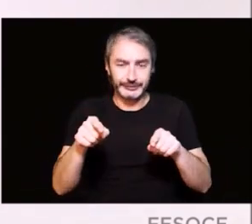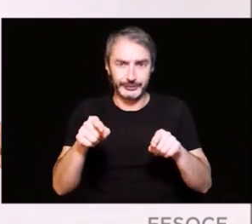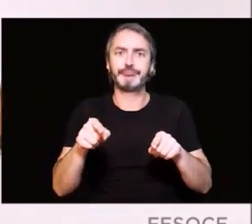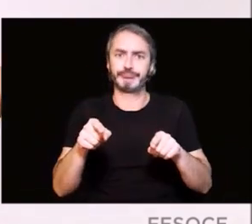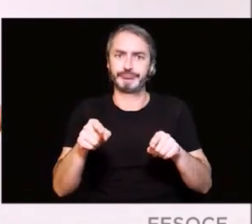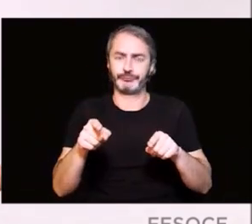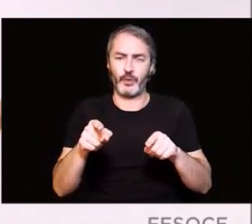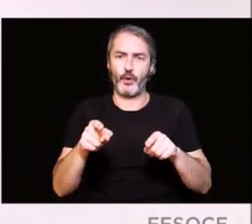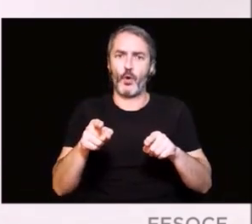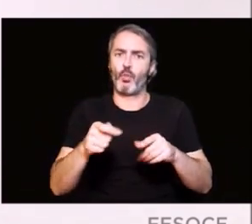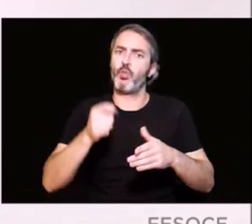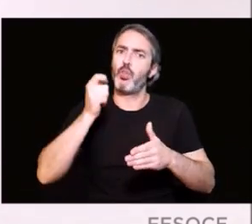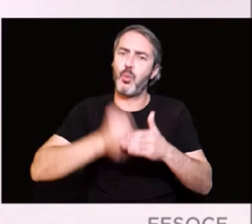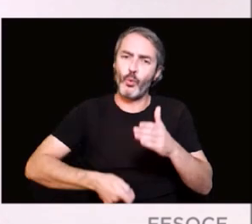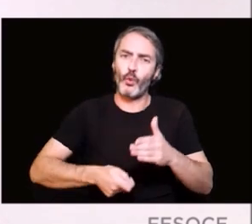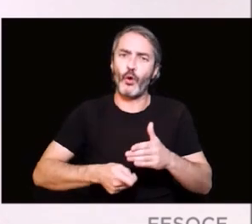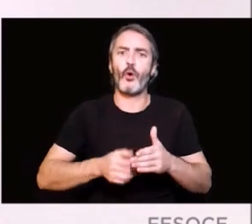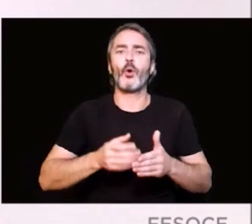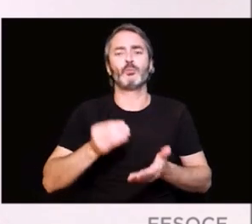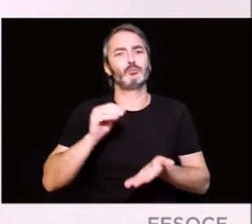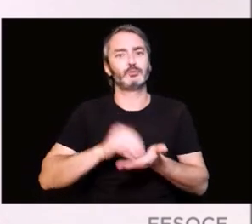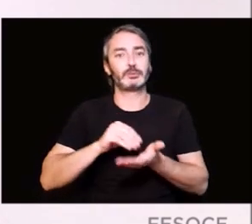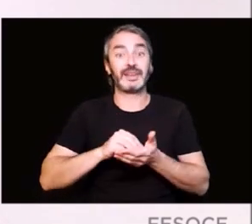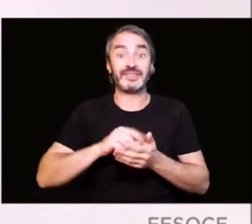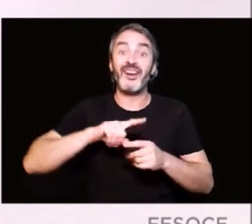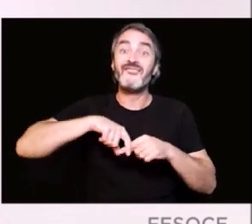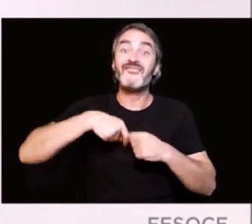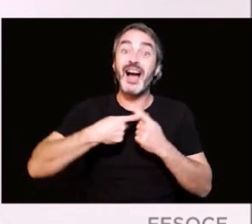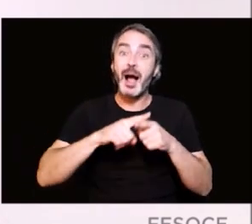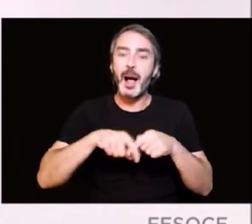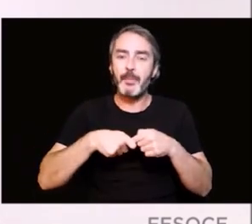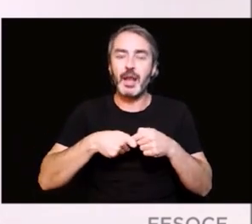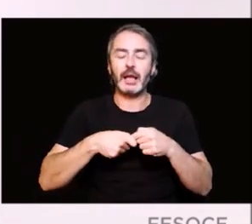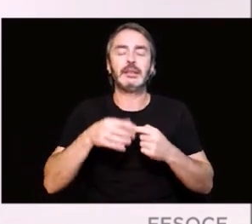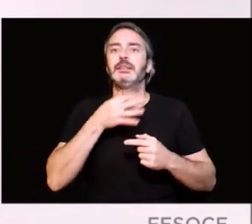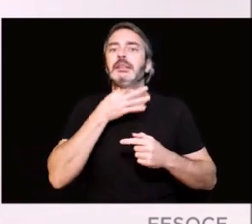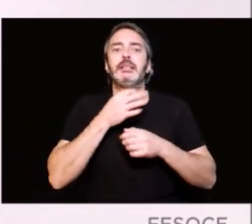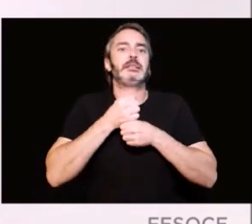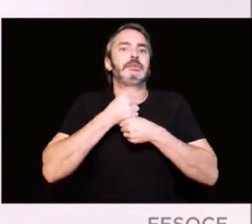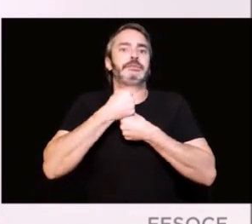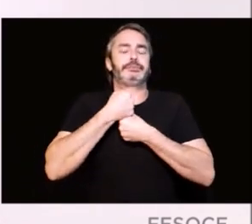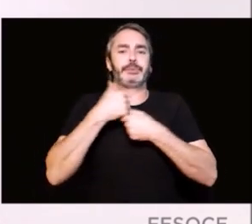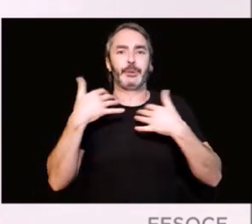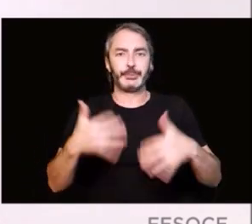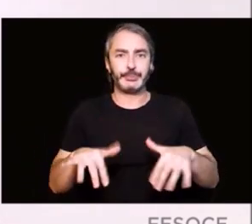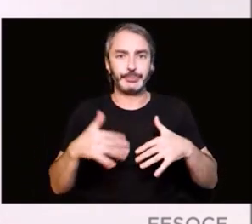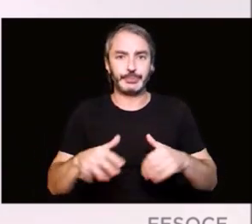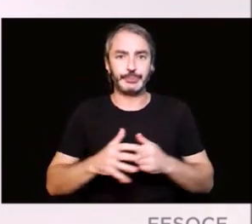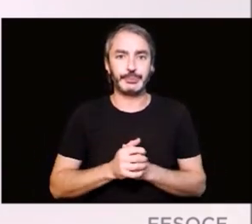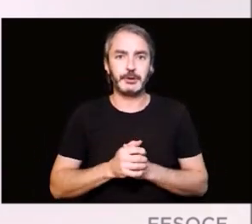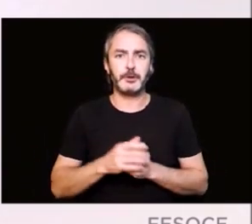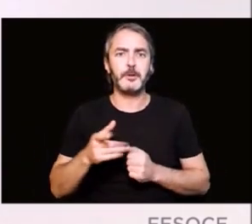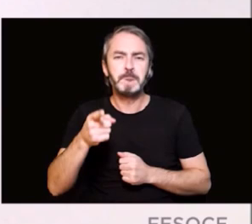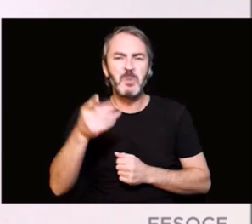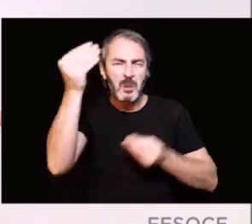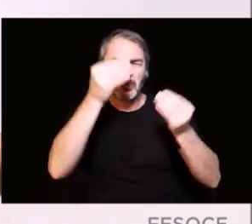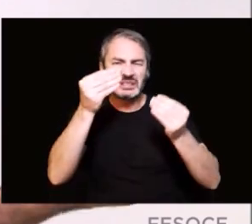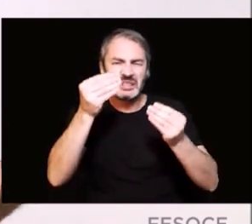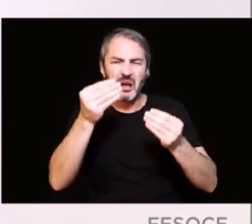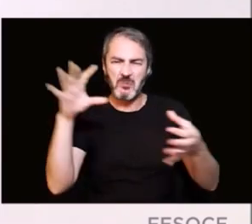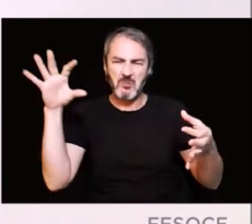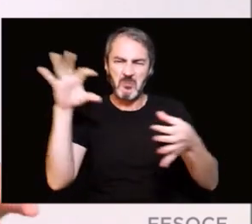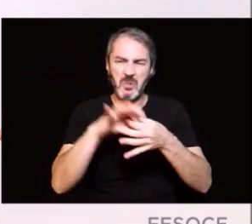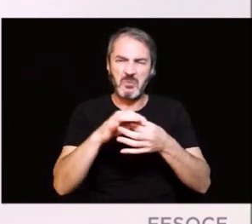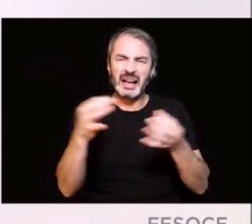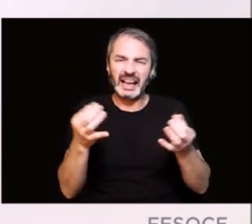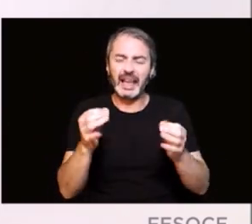imagináis, es emocionalmente muy duro para la persona. Muchas veces las familias se ven sobrepasadas por estas situaciones. Y pensarás, ¿y esto